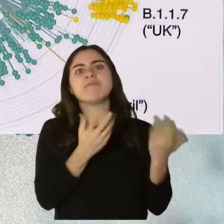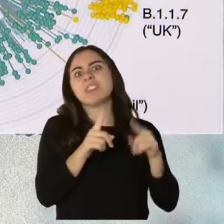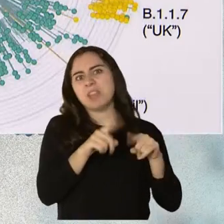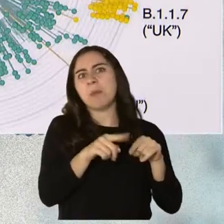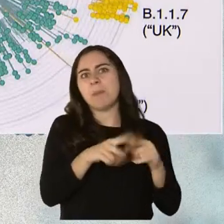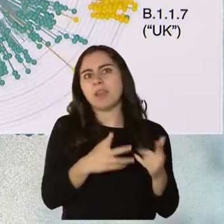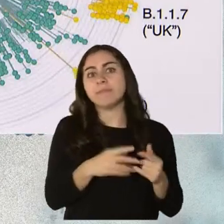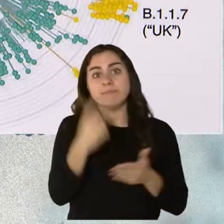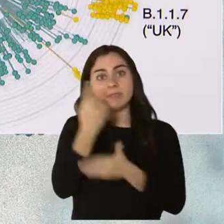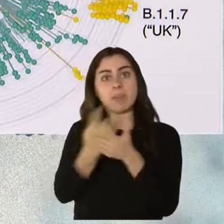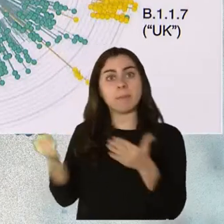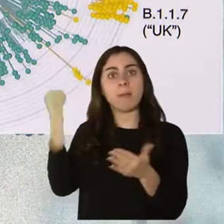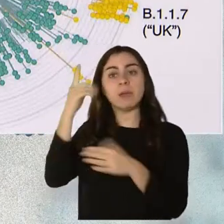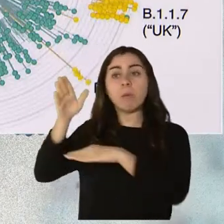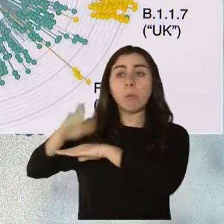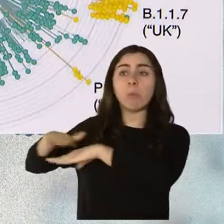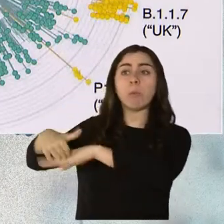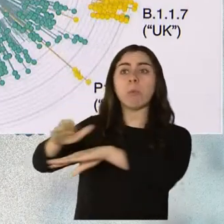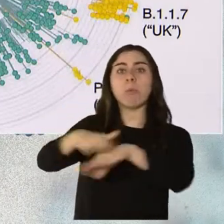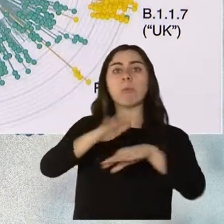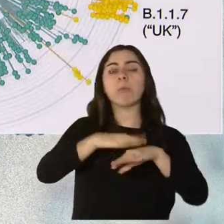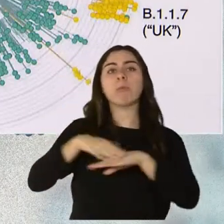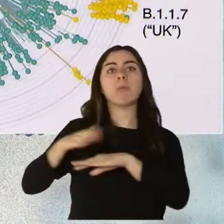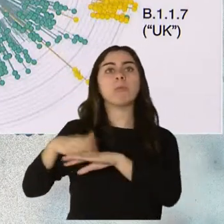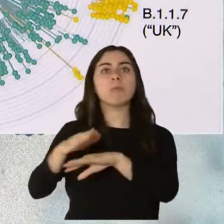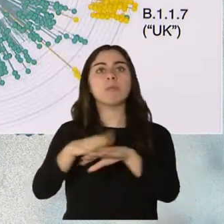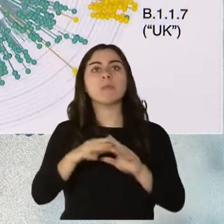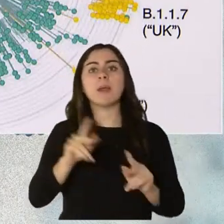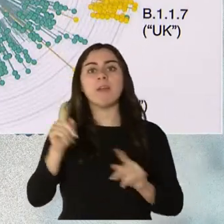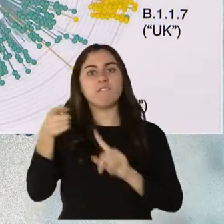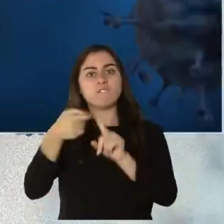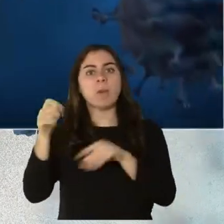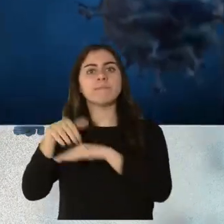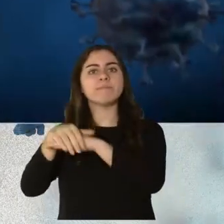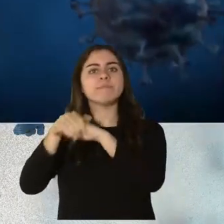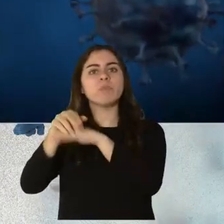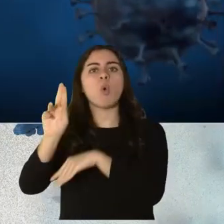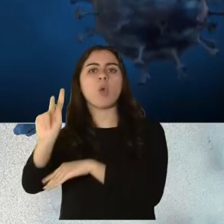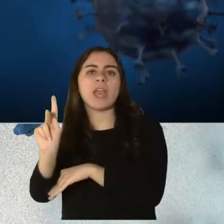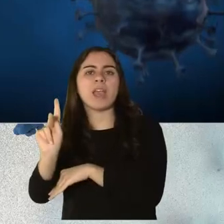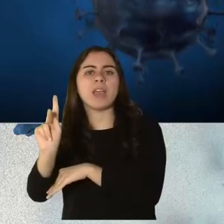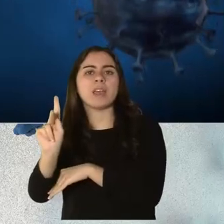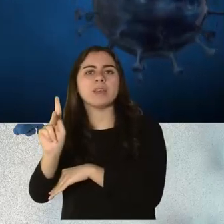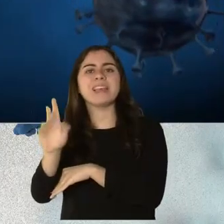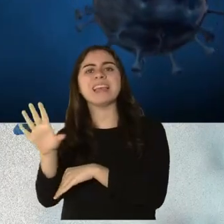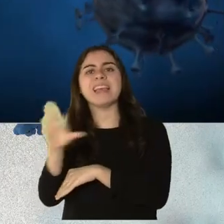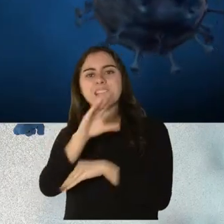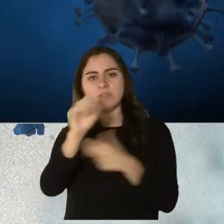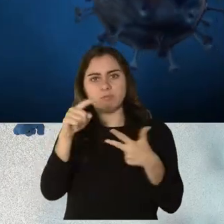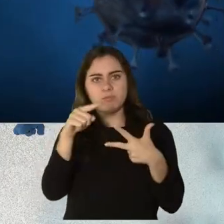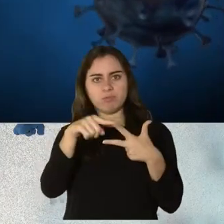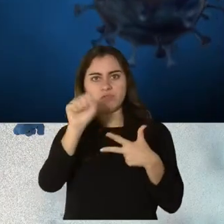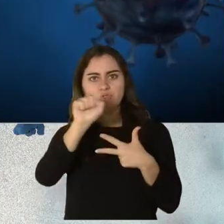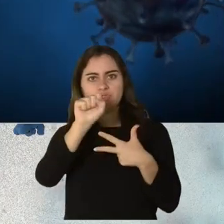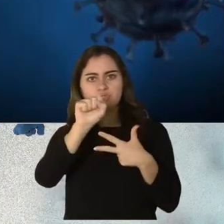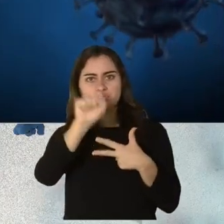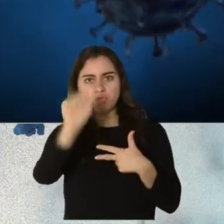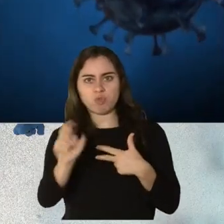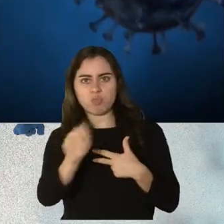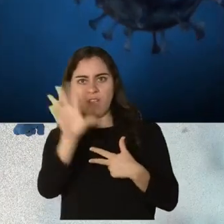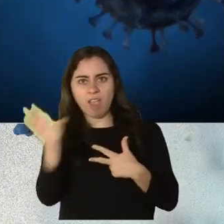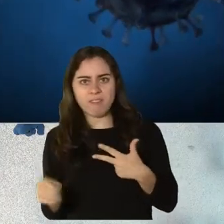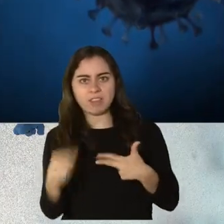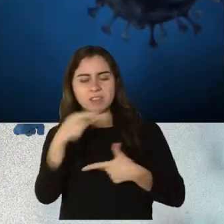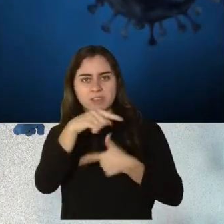fue la que se dio la semana pasada, como ha habido en muchas partes, tanto del Reino Unido, Inglaterra como en Sudáfrica, es importante porque sabemos que la